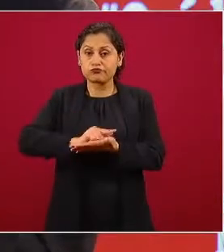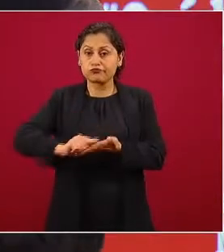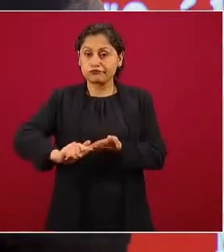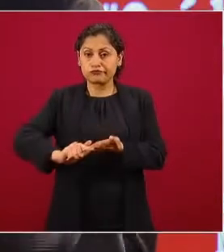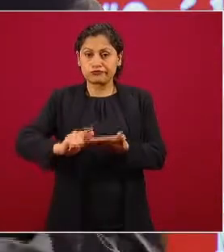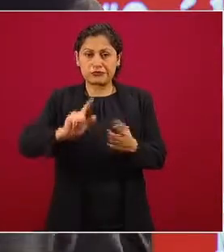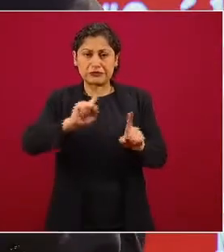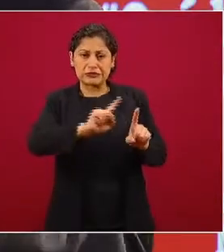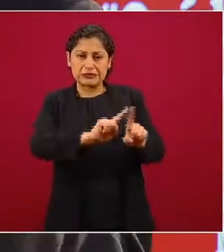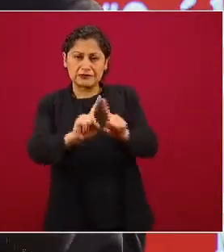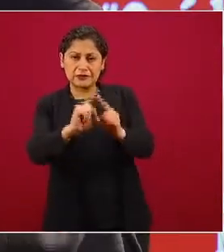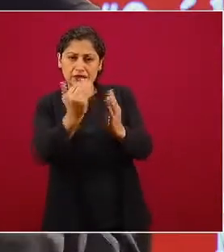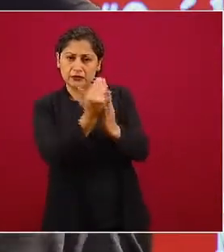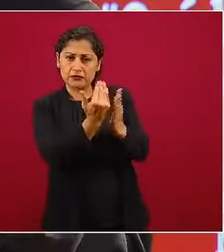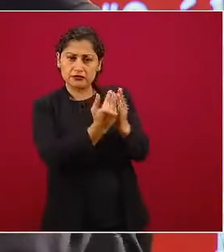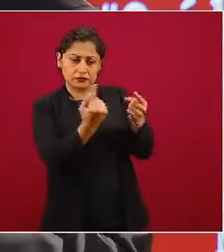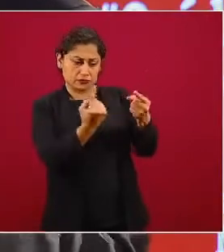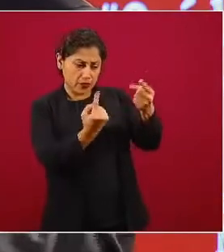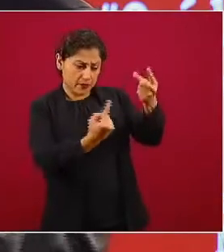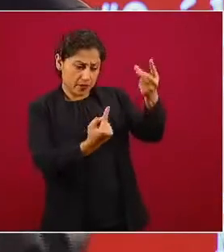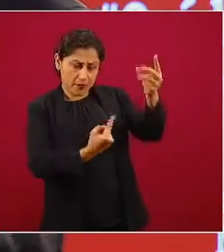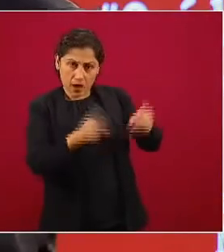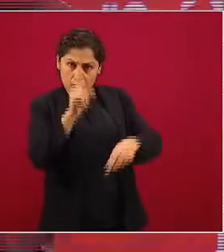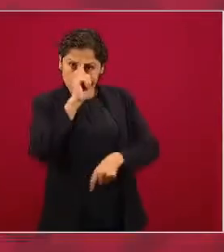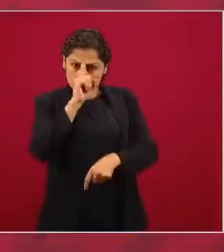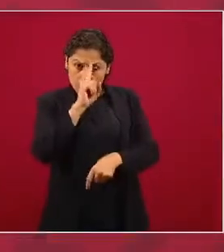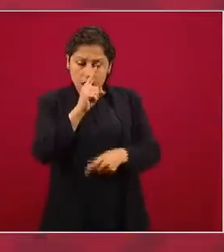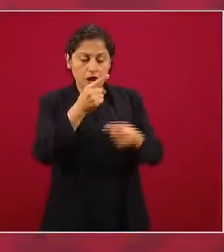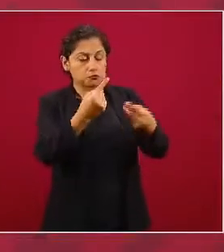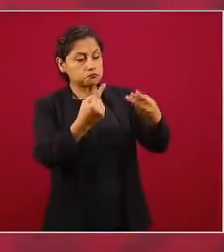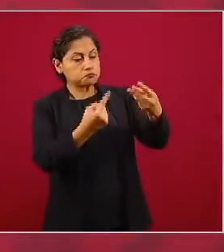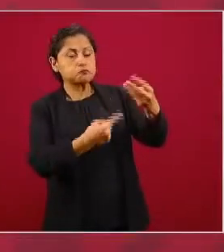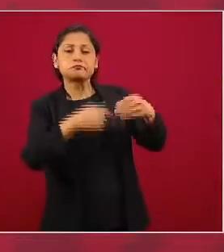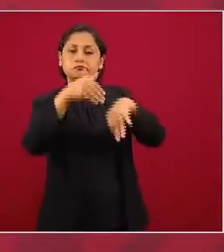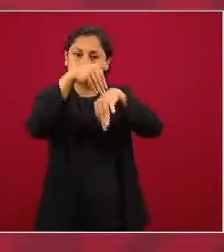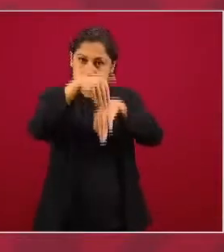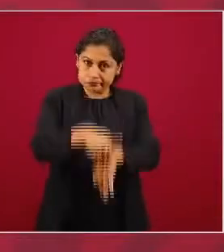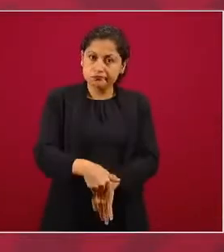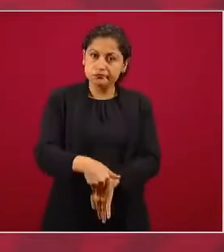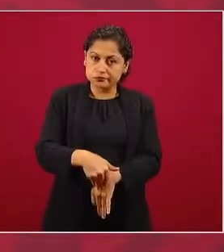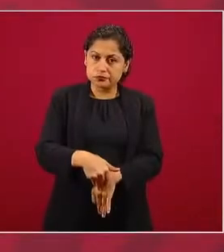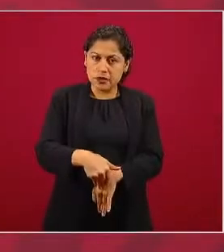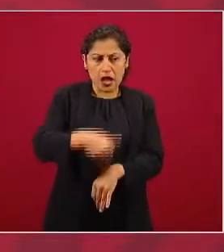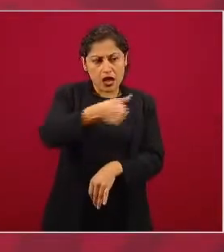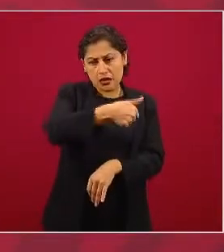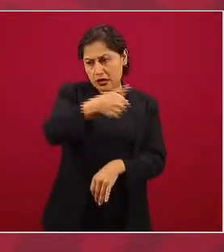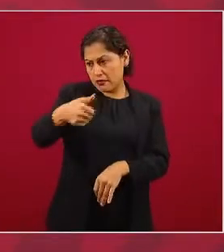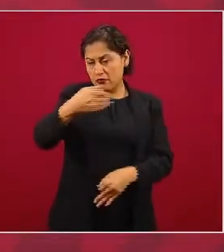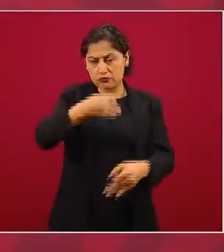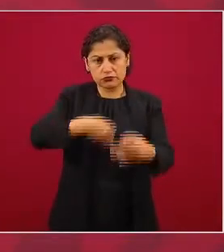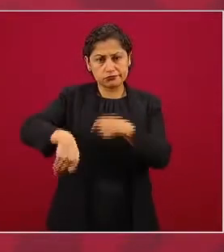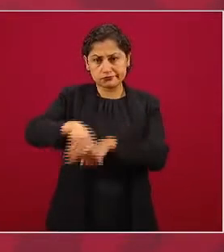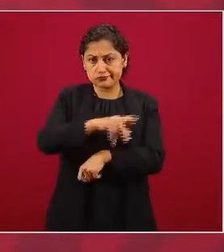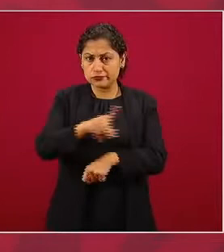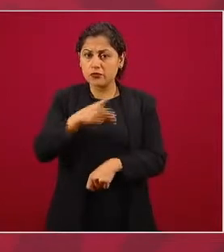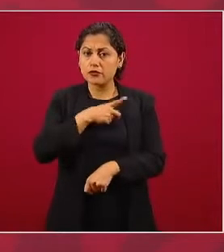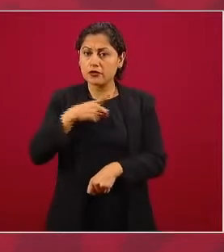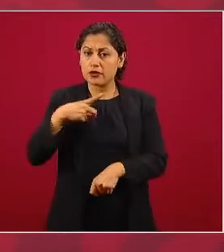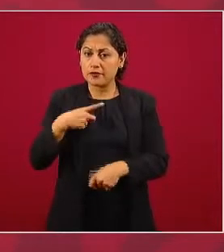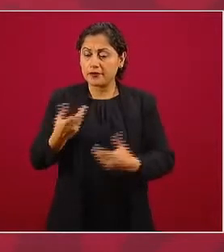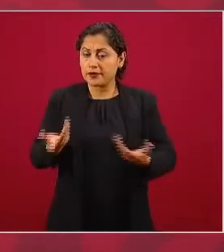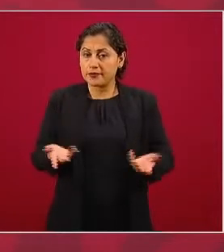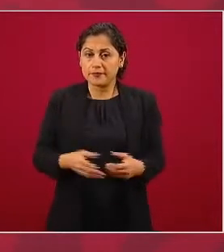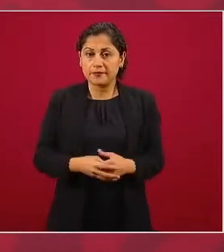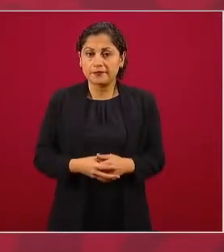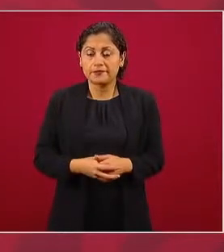pero nosotros mismos podemos actuar de esa forma. No tiene que